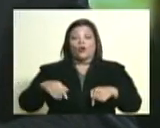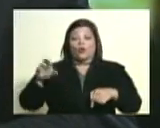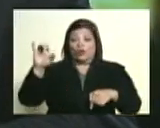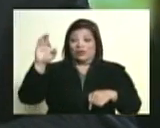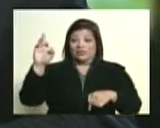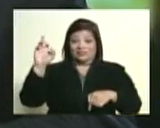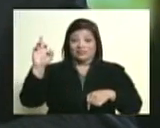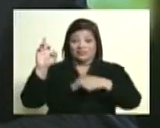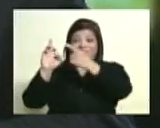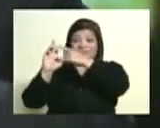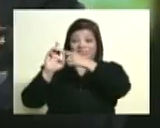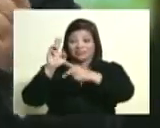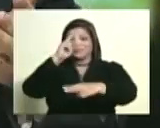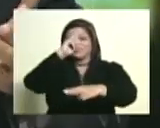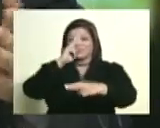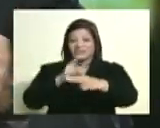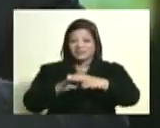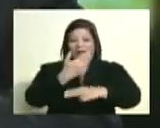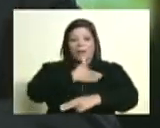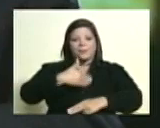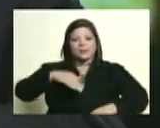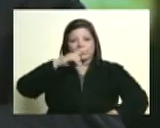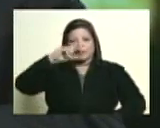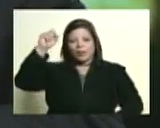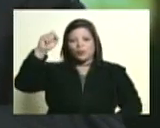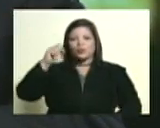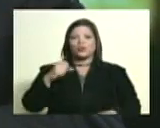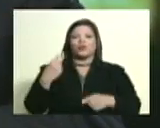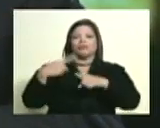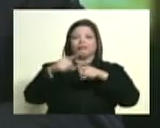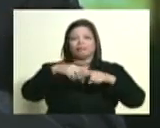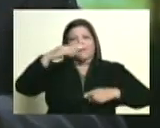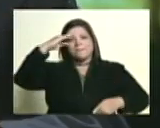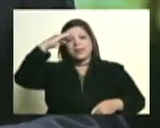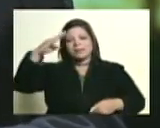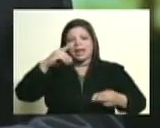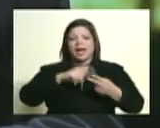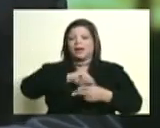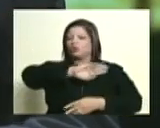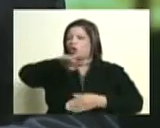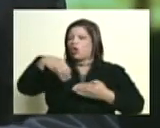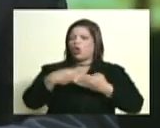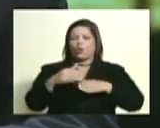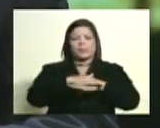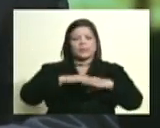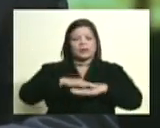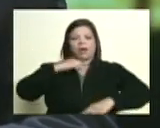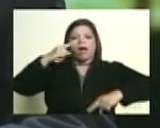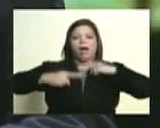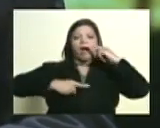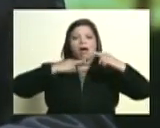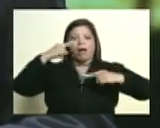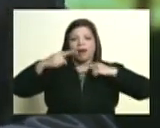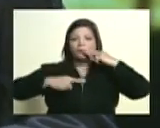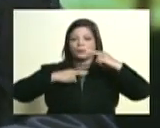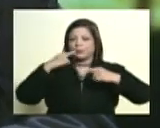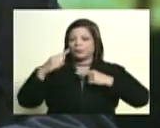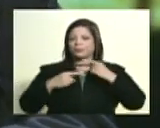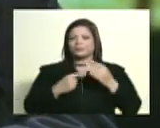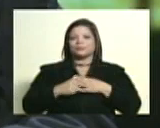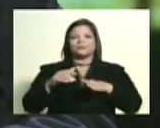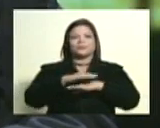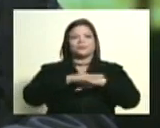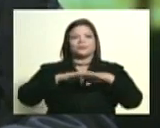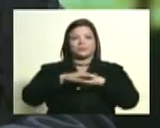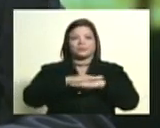libertador allí estuviste estuvo el presidente de la república Nicolás Maduro Moros habló como orador en esta ocasión el ministro